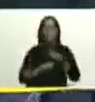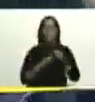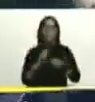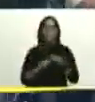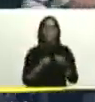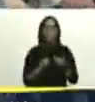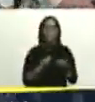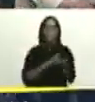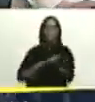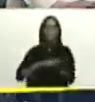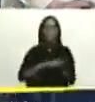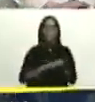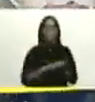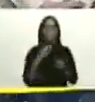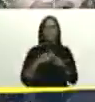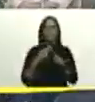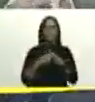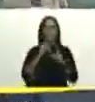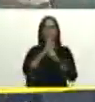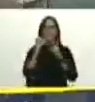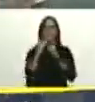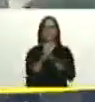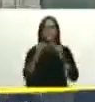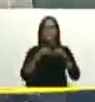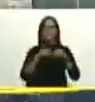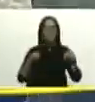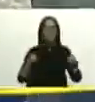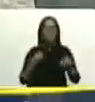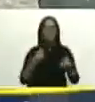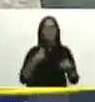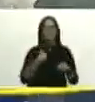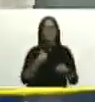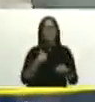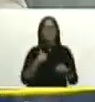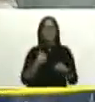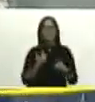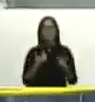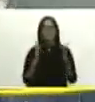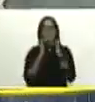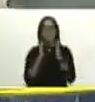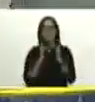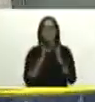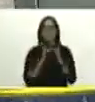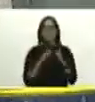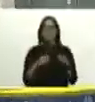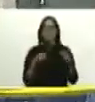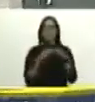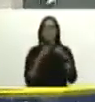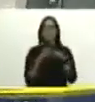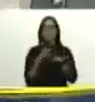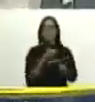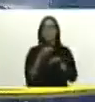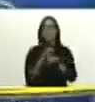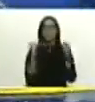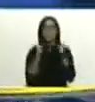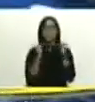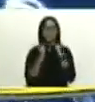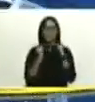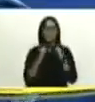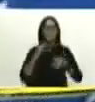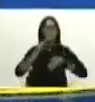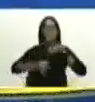ambiental en el territorio. Yo le voy a dar la palabra al compañero Jason Guzmán, que también le va a explicar